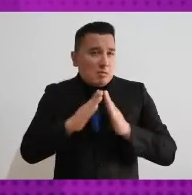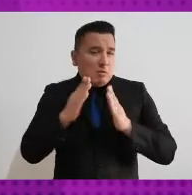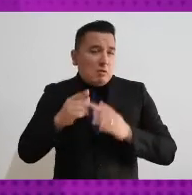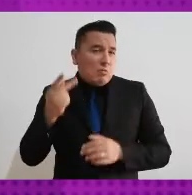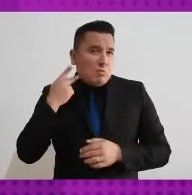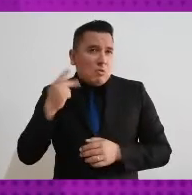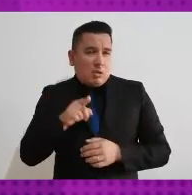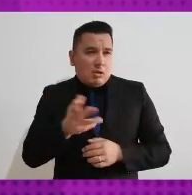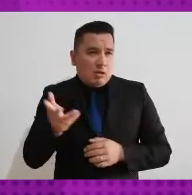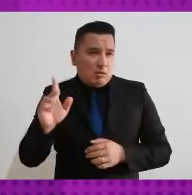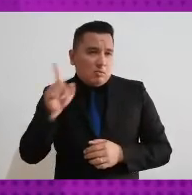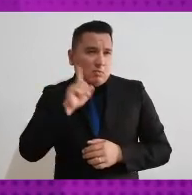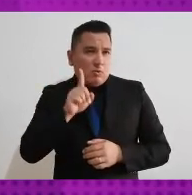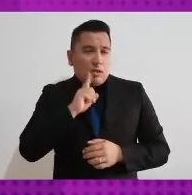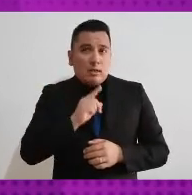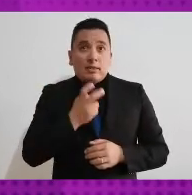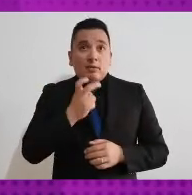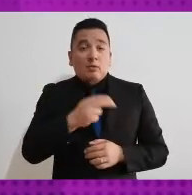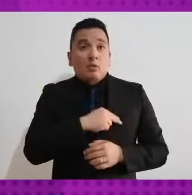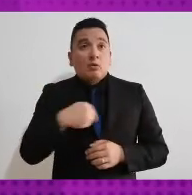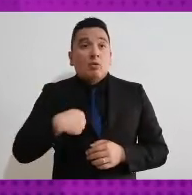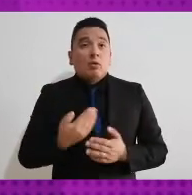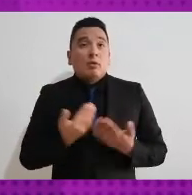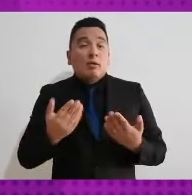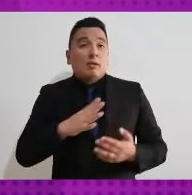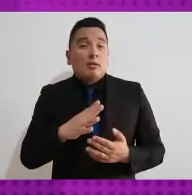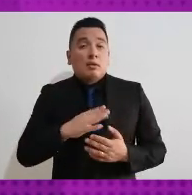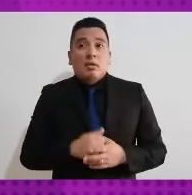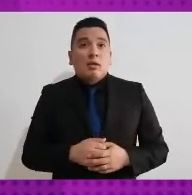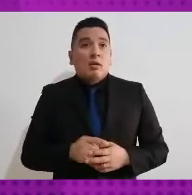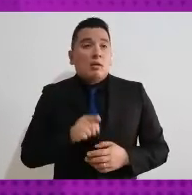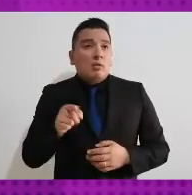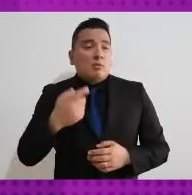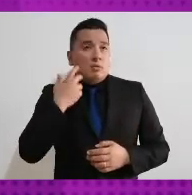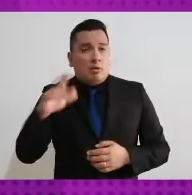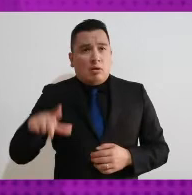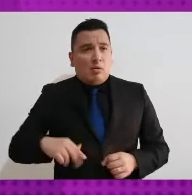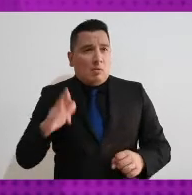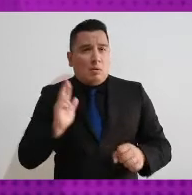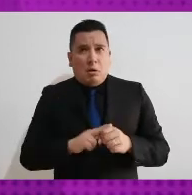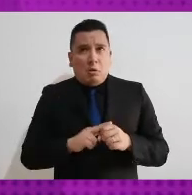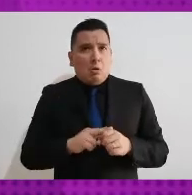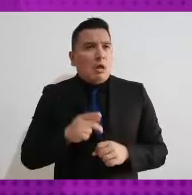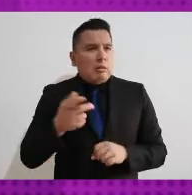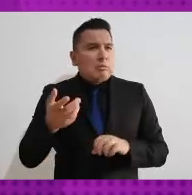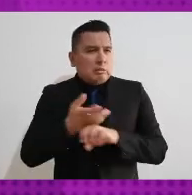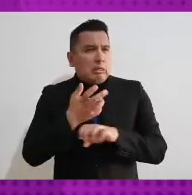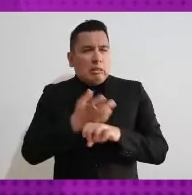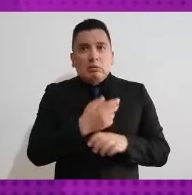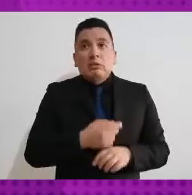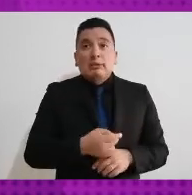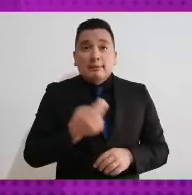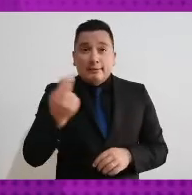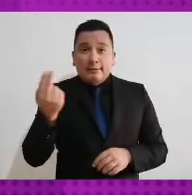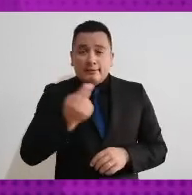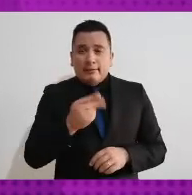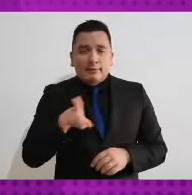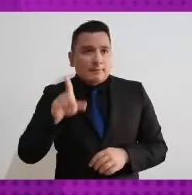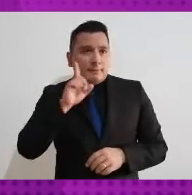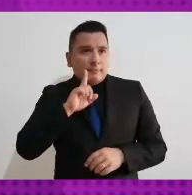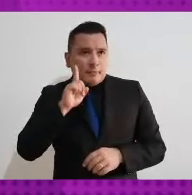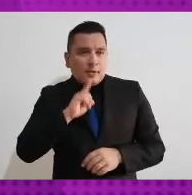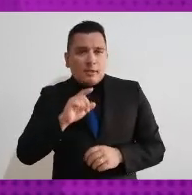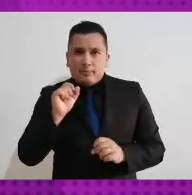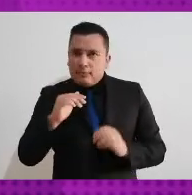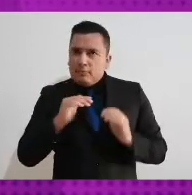política de las mujeres ha sido este, tengamos postulaciones paritarias para los cargos de las gubernaturas. Yo recuerdo que cuando se